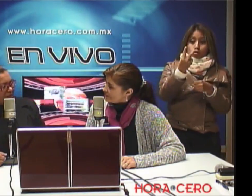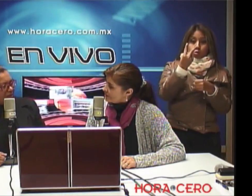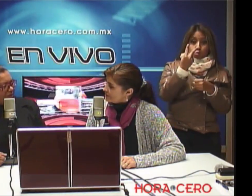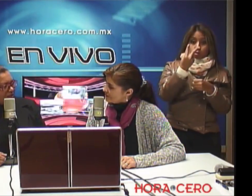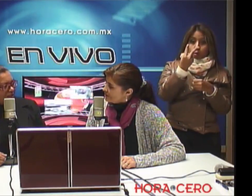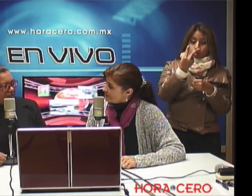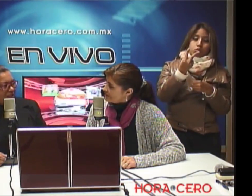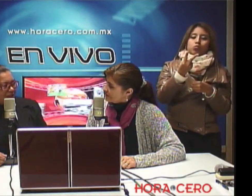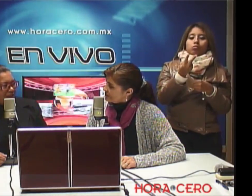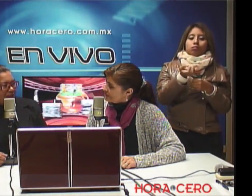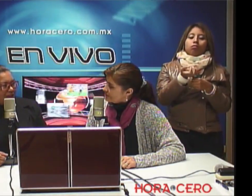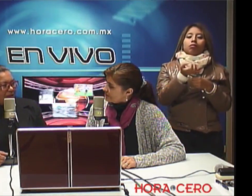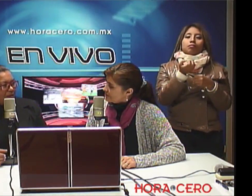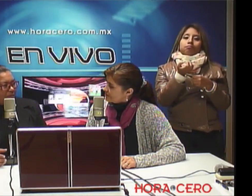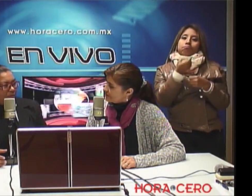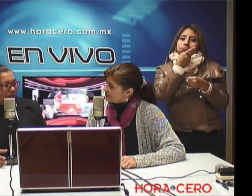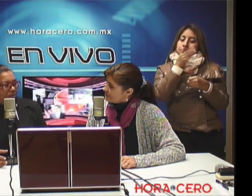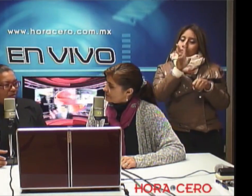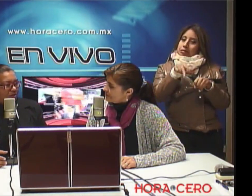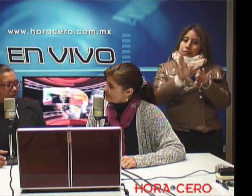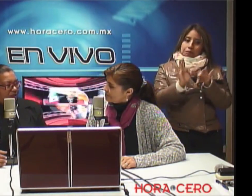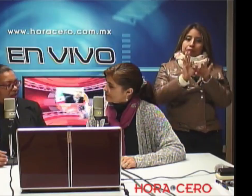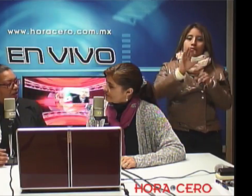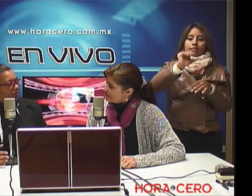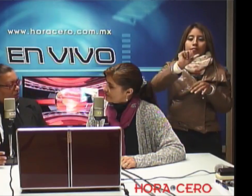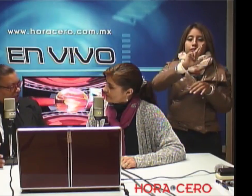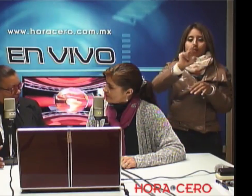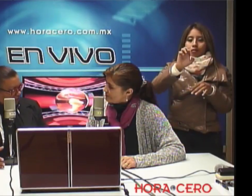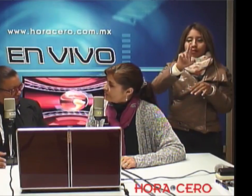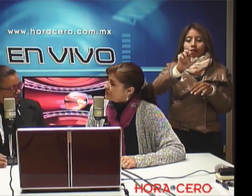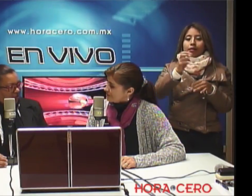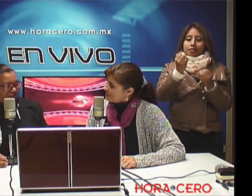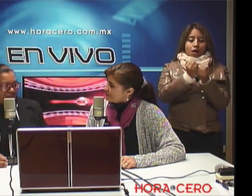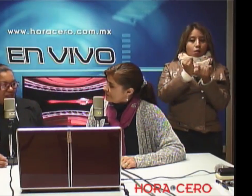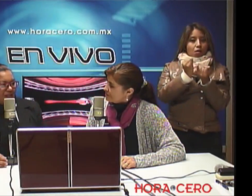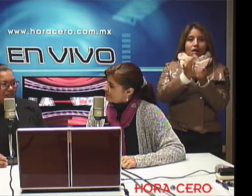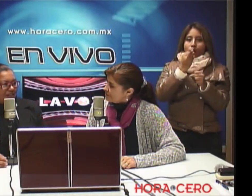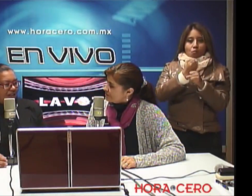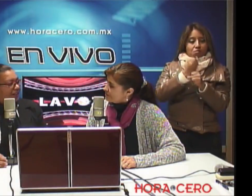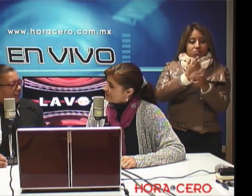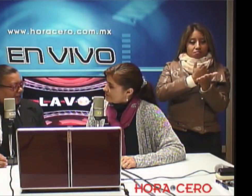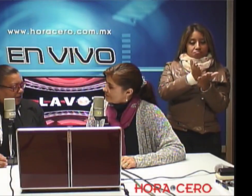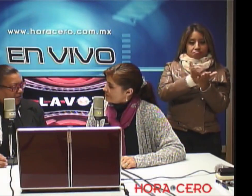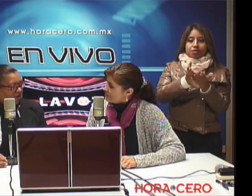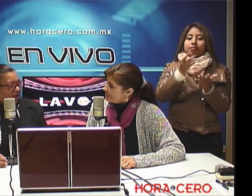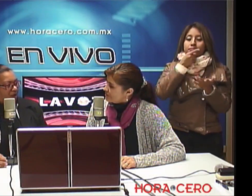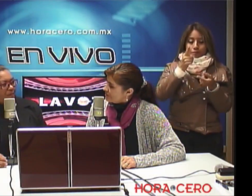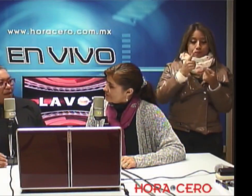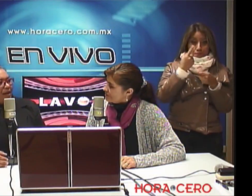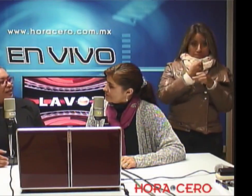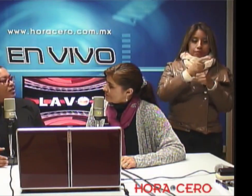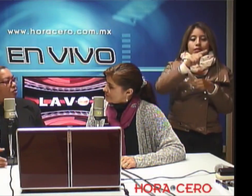carreras bien importantes que podemos ser inclusivos, sí, que es el técnico